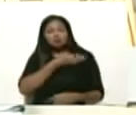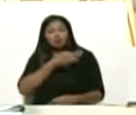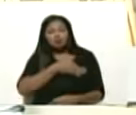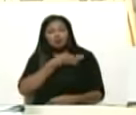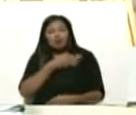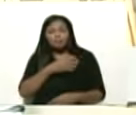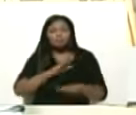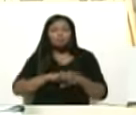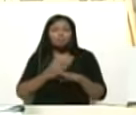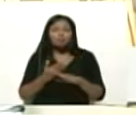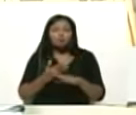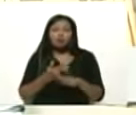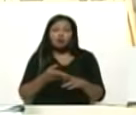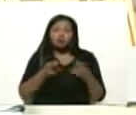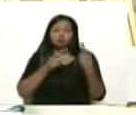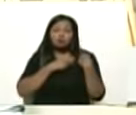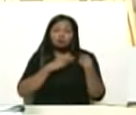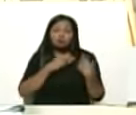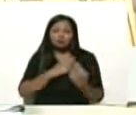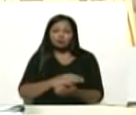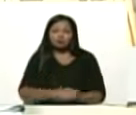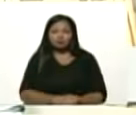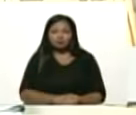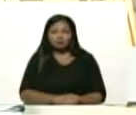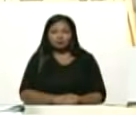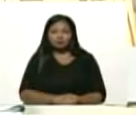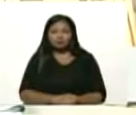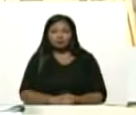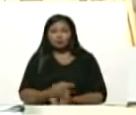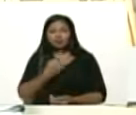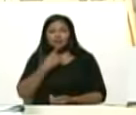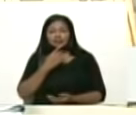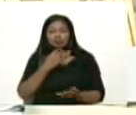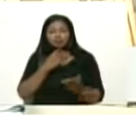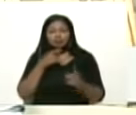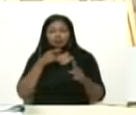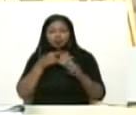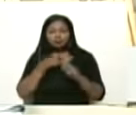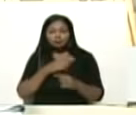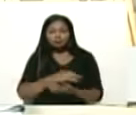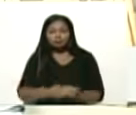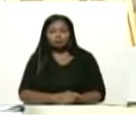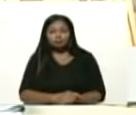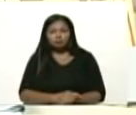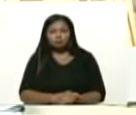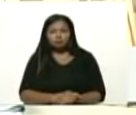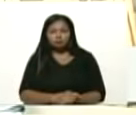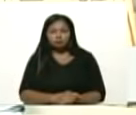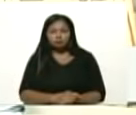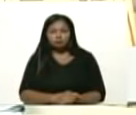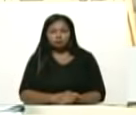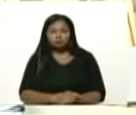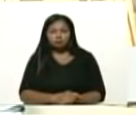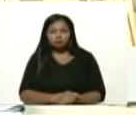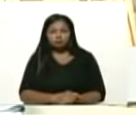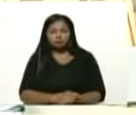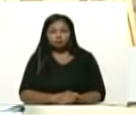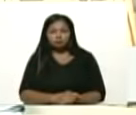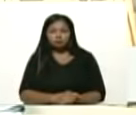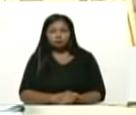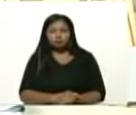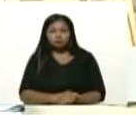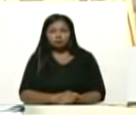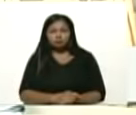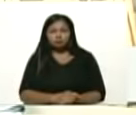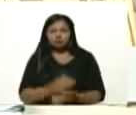es por un cargo como dice el dicho verdad como es que dice el dicho si